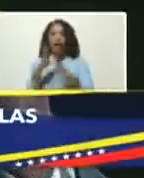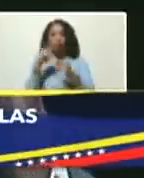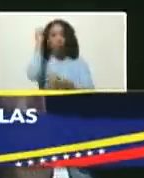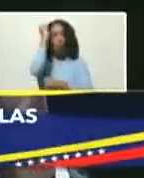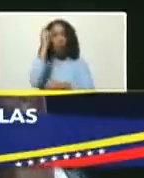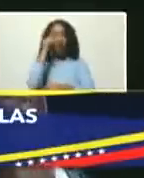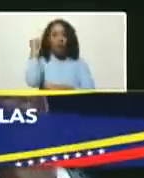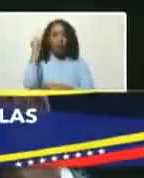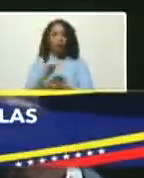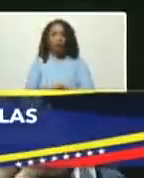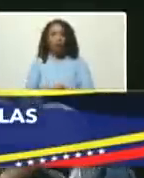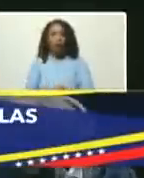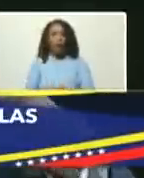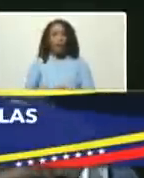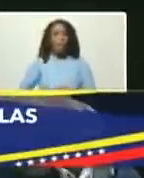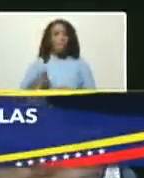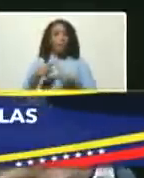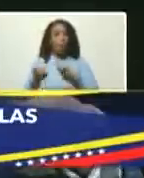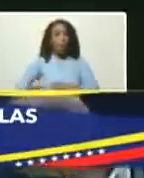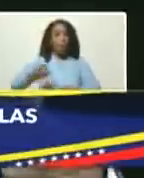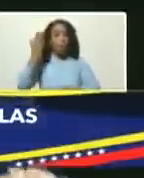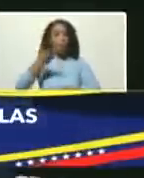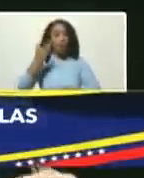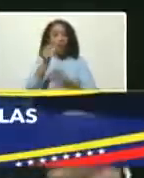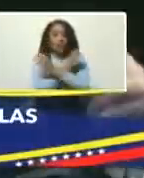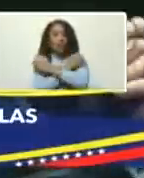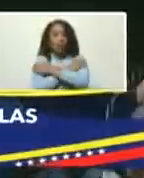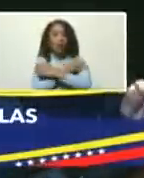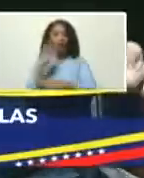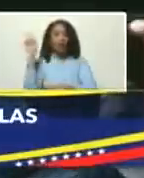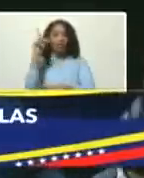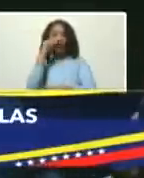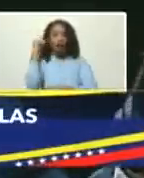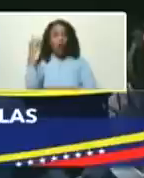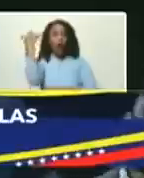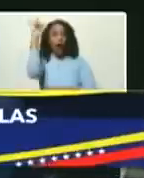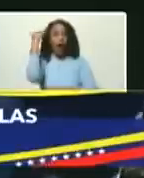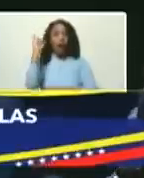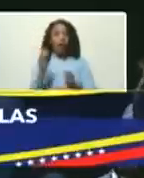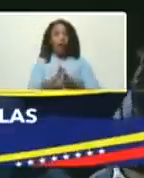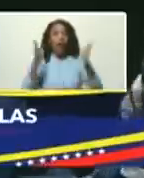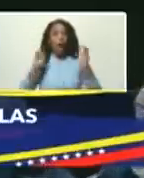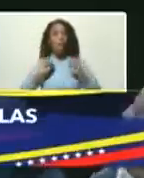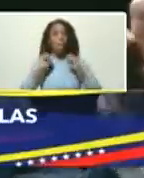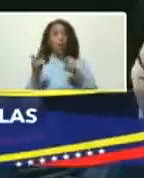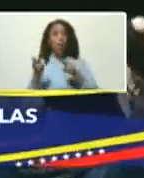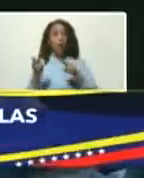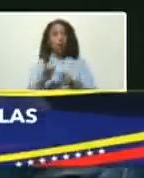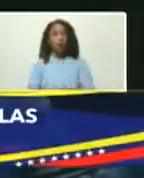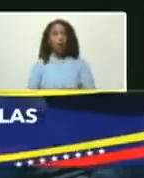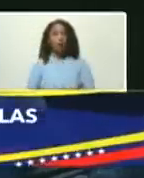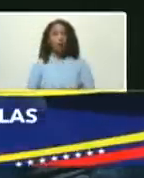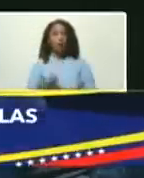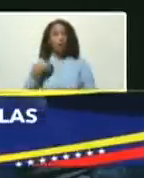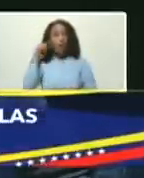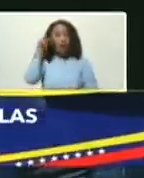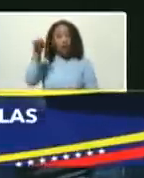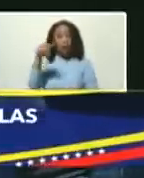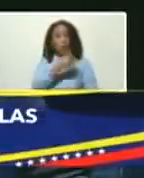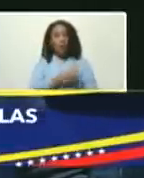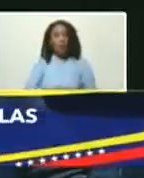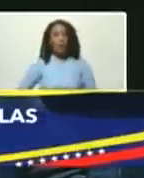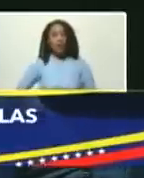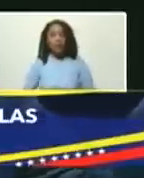sin excepción, pero fundamentalmente felicitamos a los venezolanos y las venezolanas que tendrán una gran oportunidad. He oído, presidente, y perdóneme